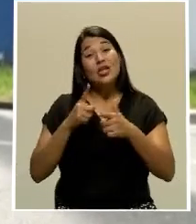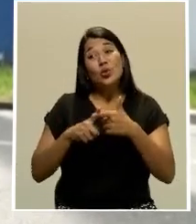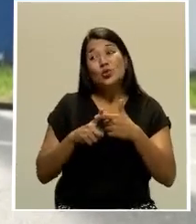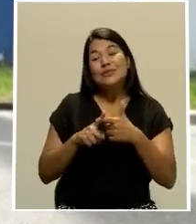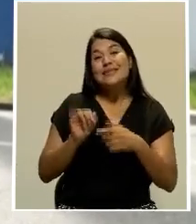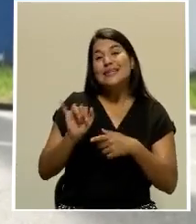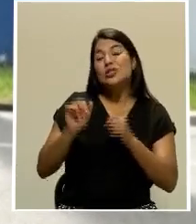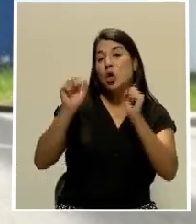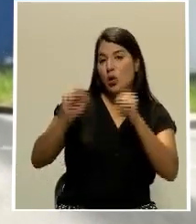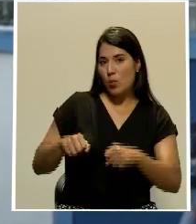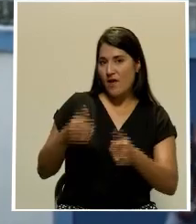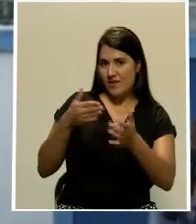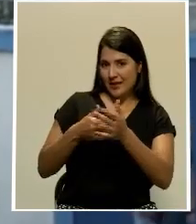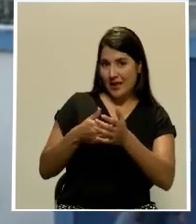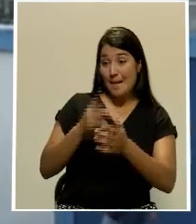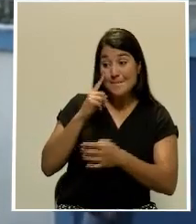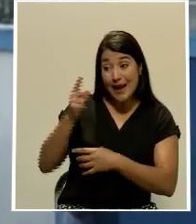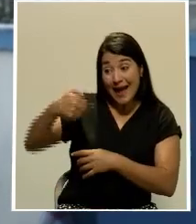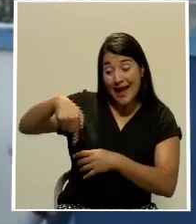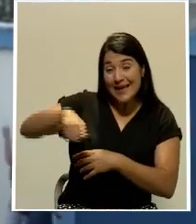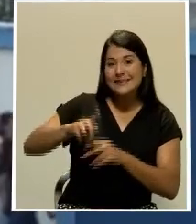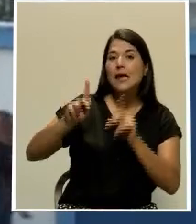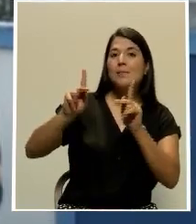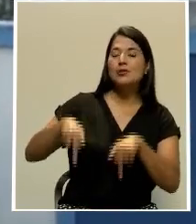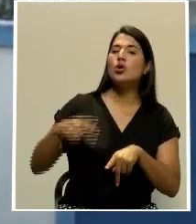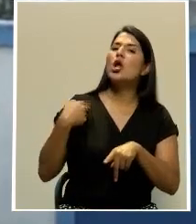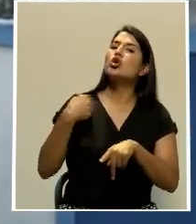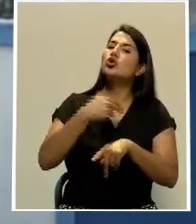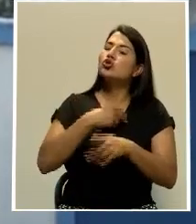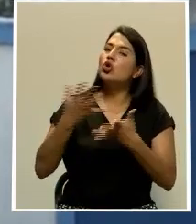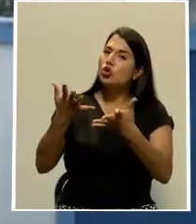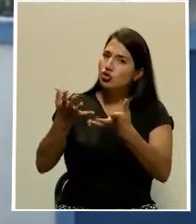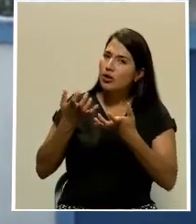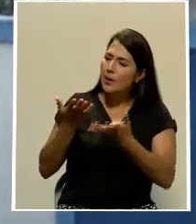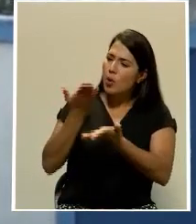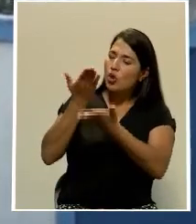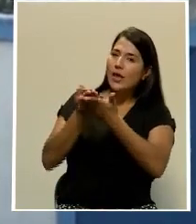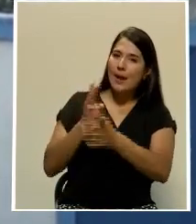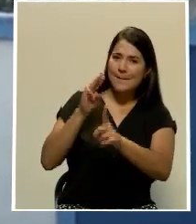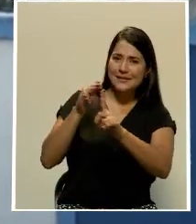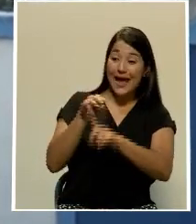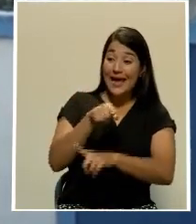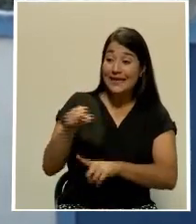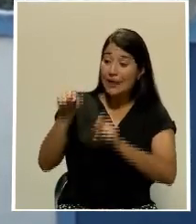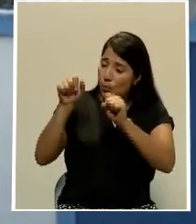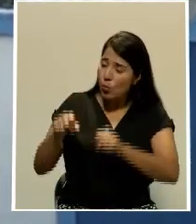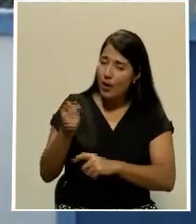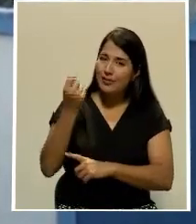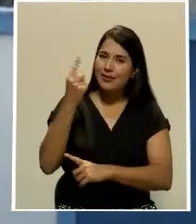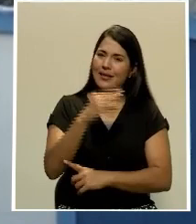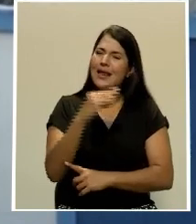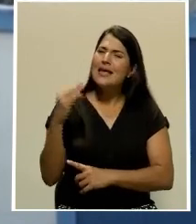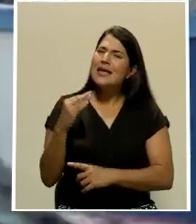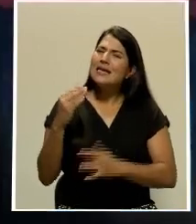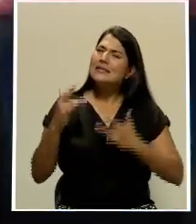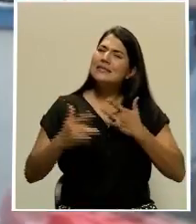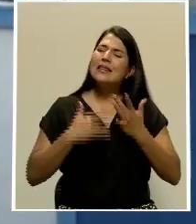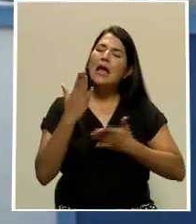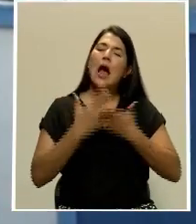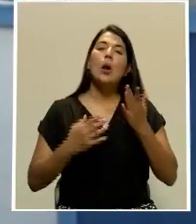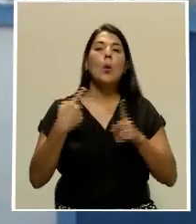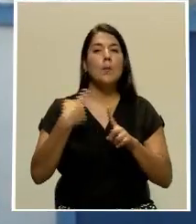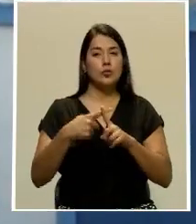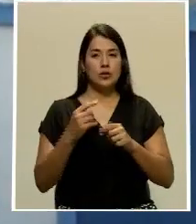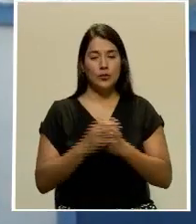va a afectar más. A esa es a la que nosotros nos dirigimos, a personas que con nuestro mensaje van a entender claramente y les va a hacer algo positivo, ¿verdad?